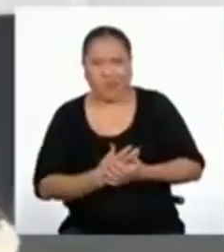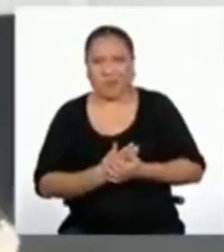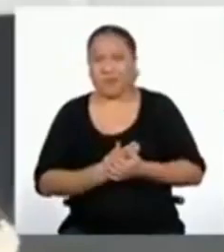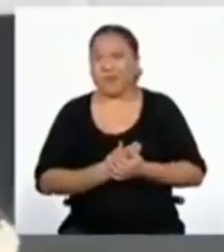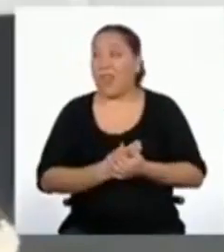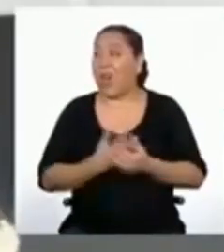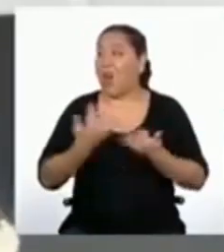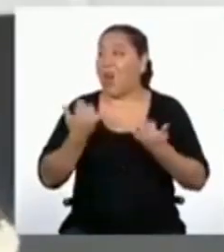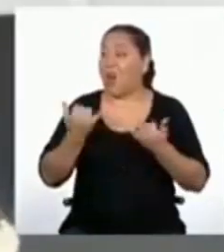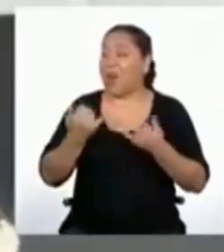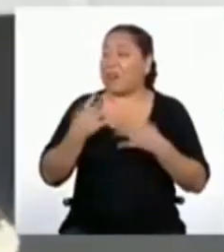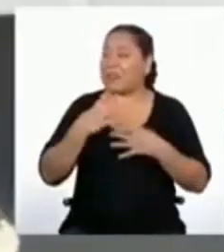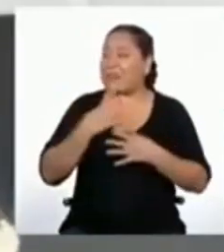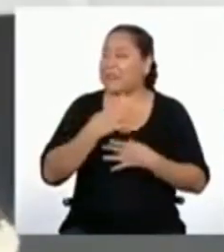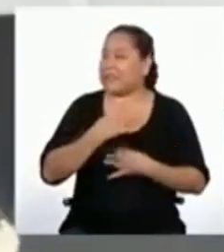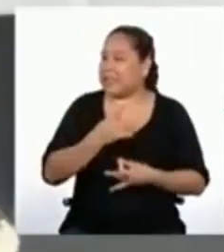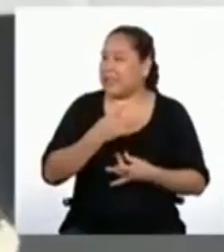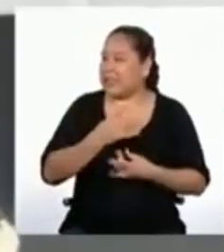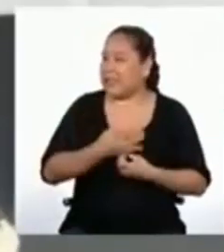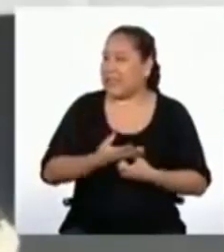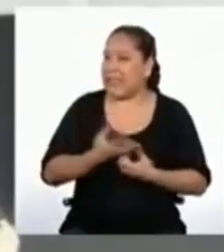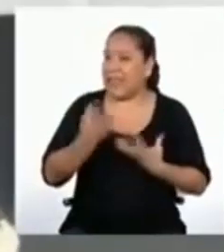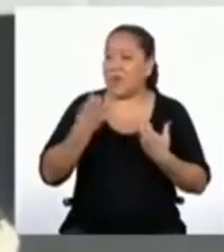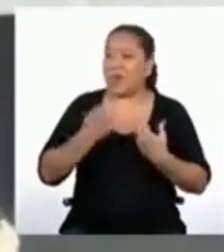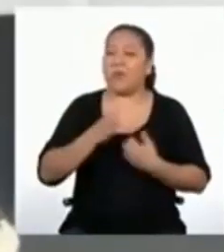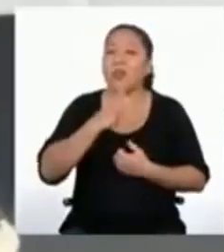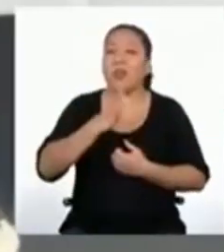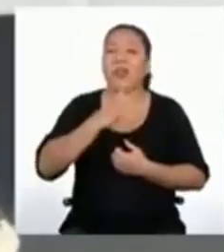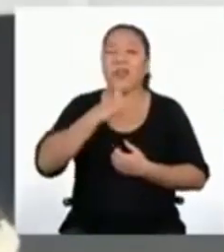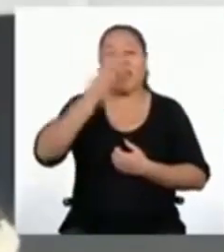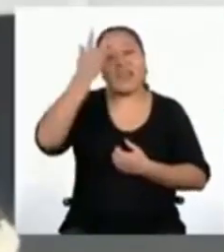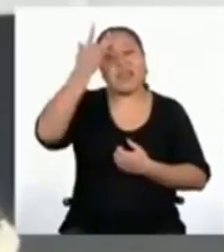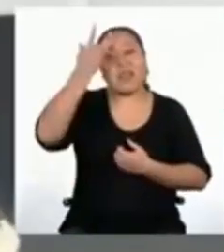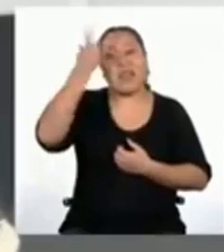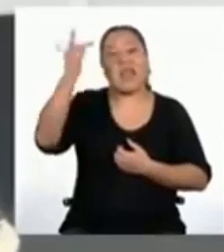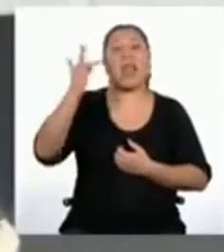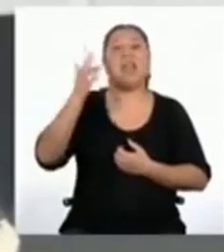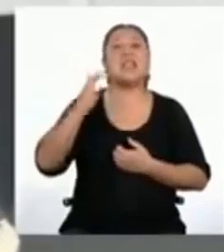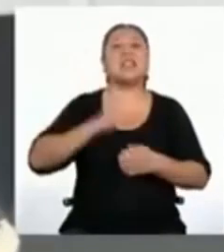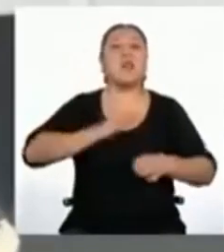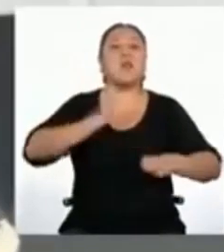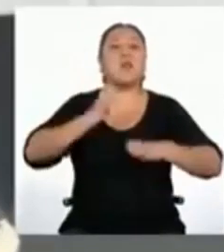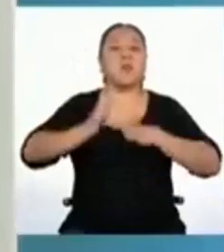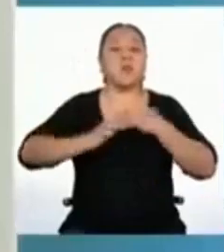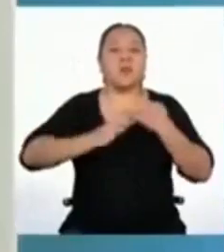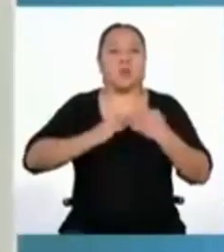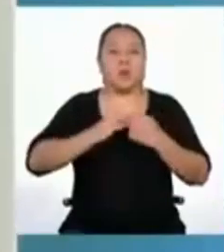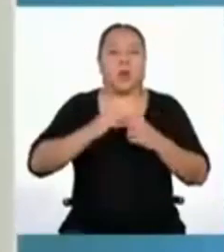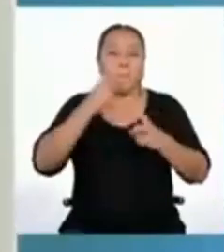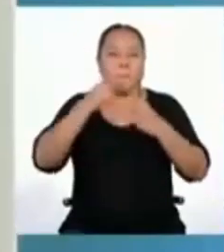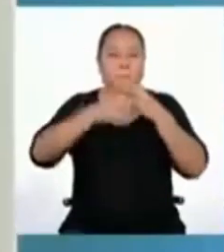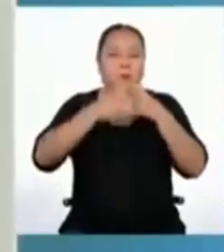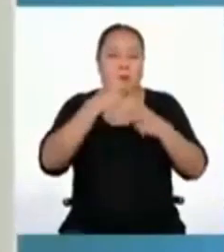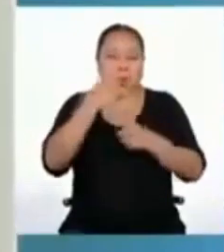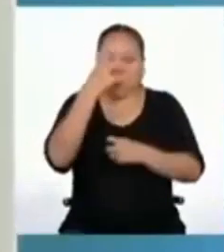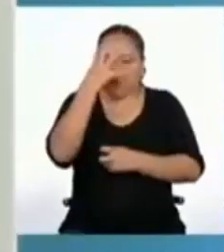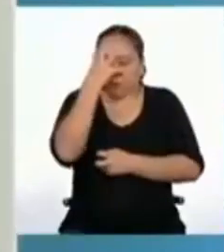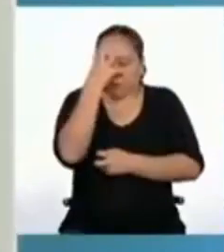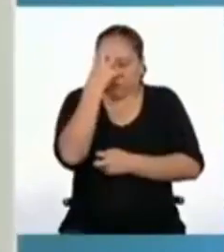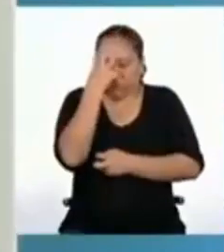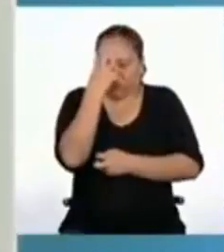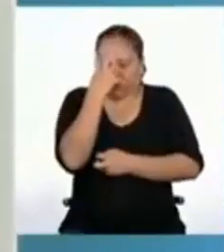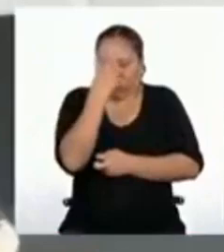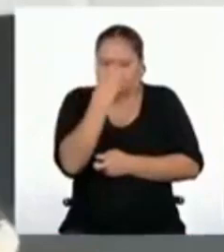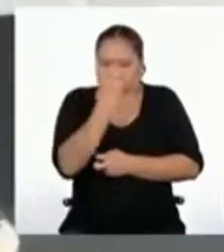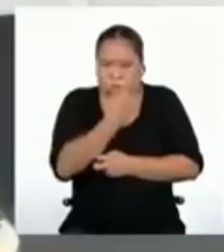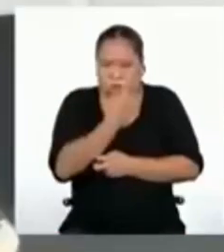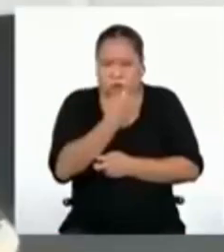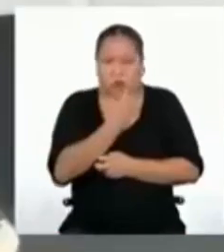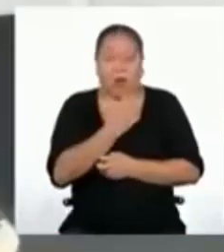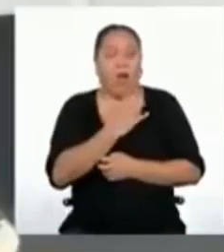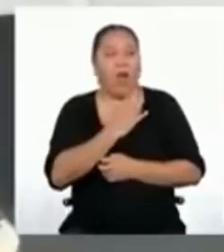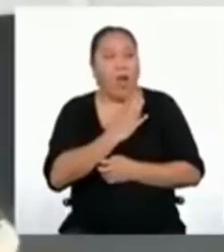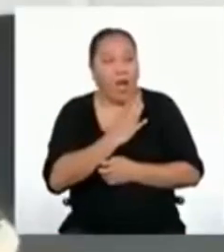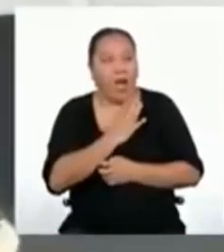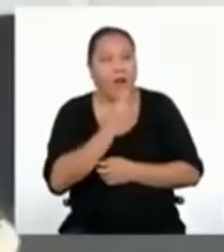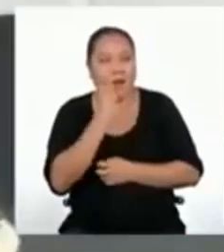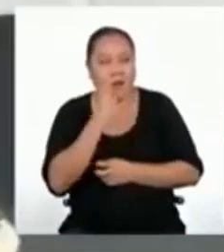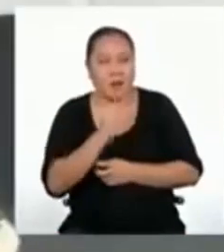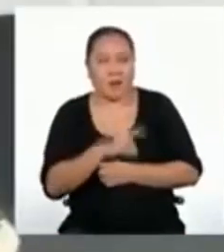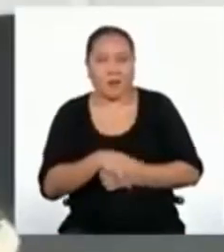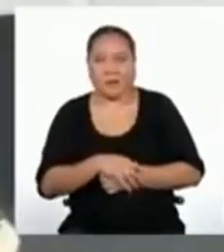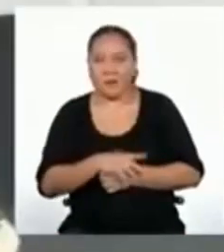nos interesa hablar sobre la inteligencia emocional ante situaciones de ira. ¡Mmm! ¡Ya veo! Sí.